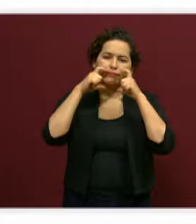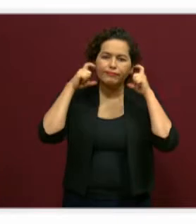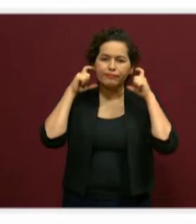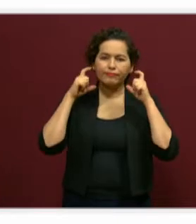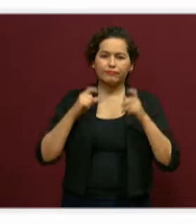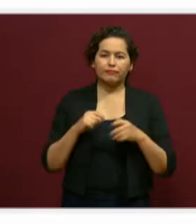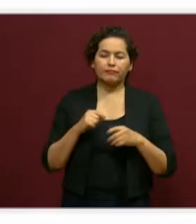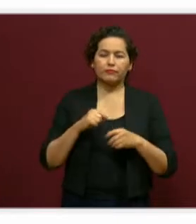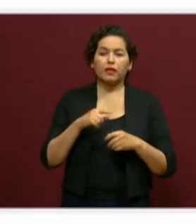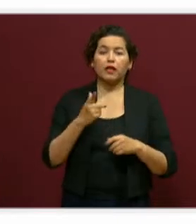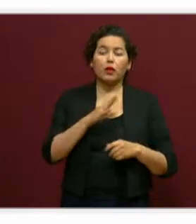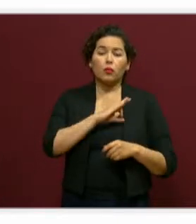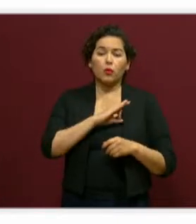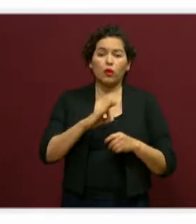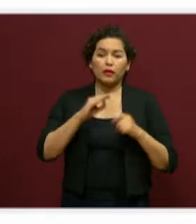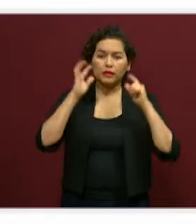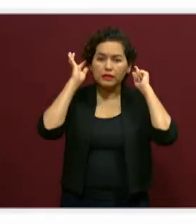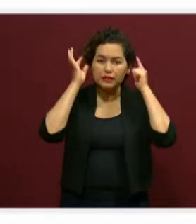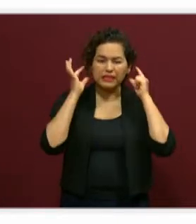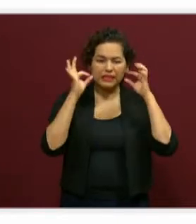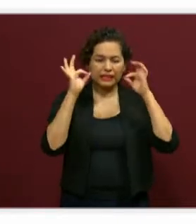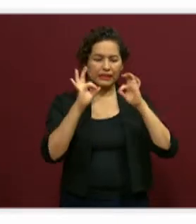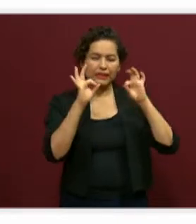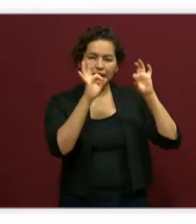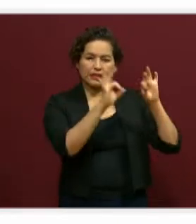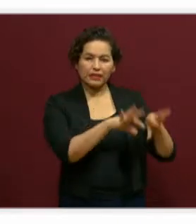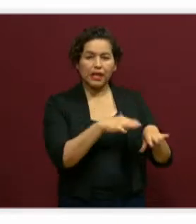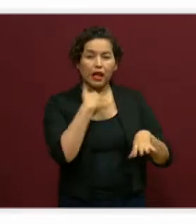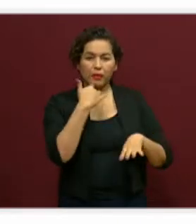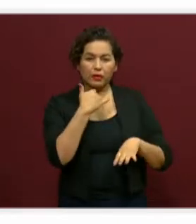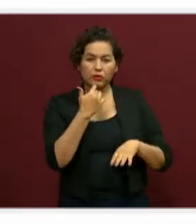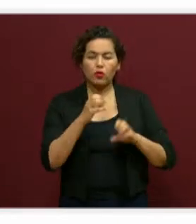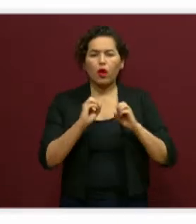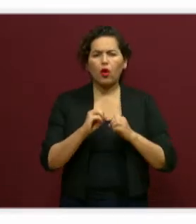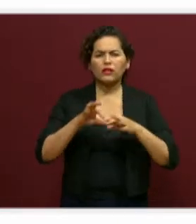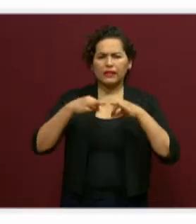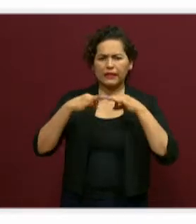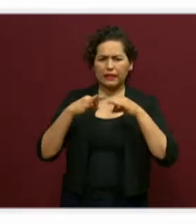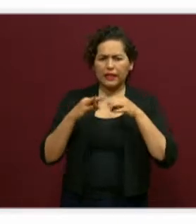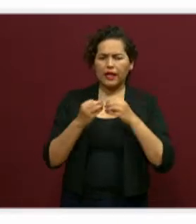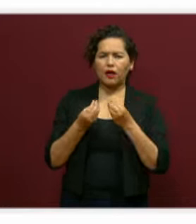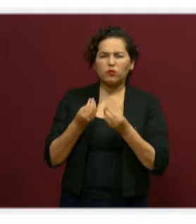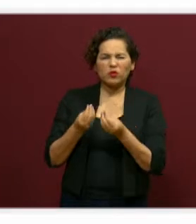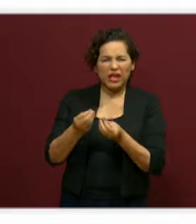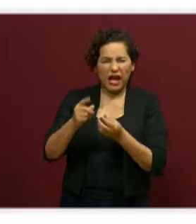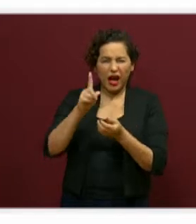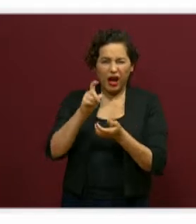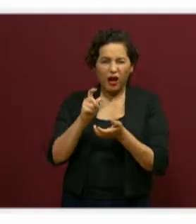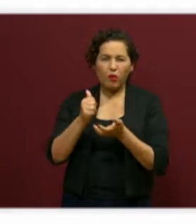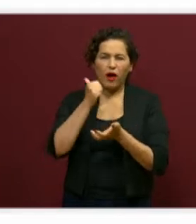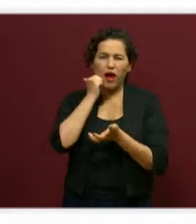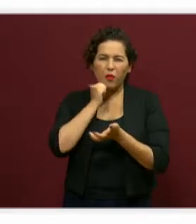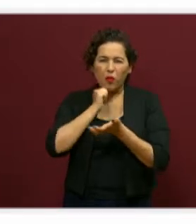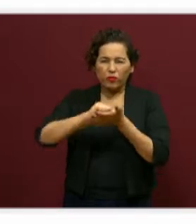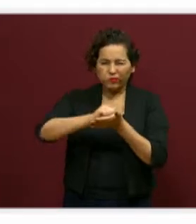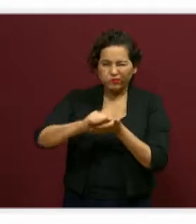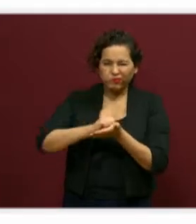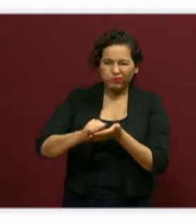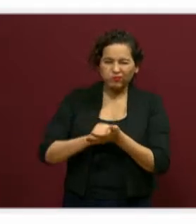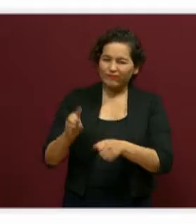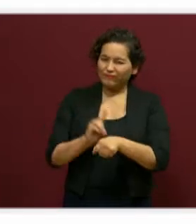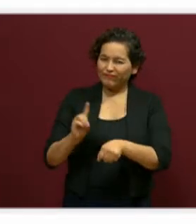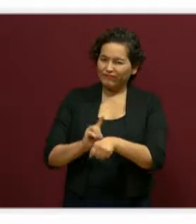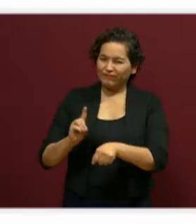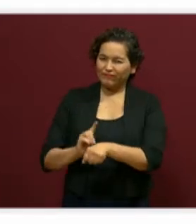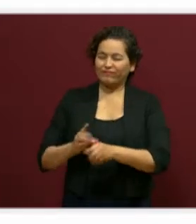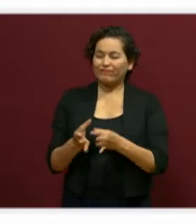de los resortes, lo tiramos en el bote de la basura. Y si es de tela con mucha agua y jabón, lo vamos a lavar todos los días. Gracias, es